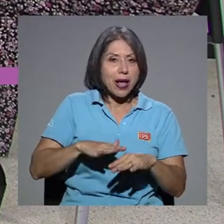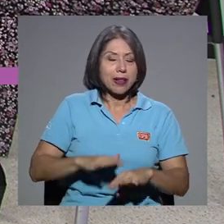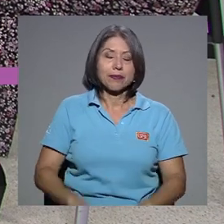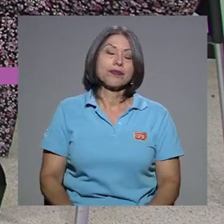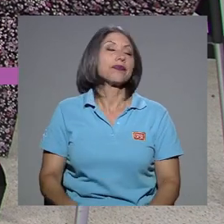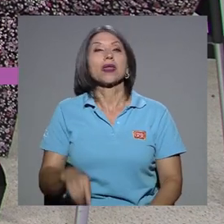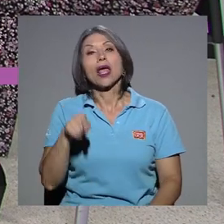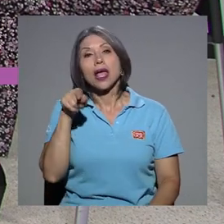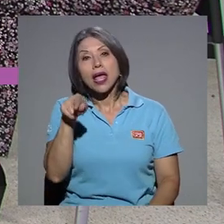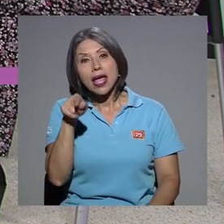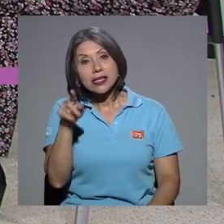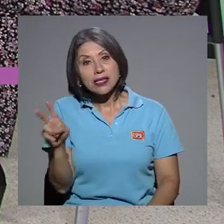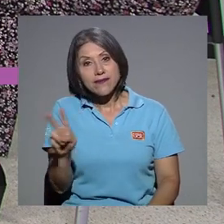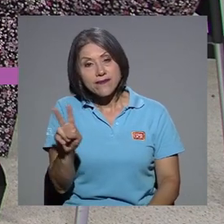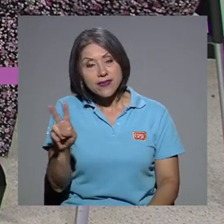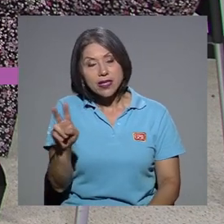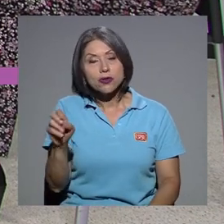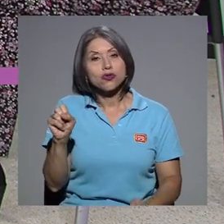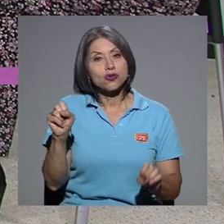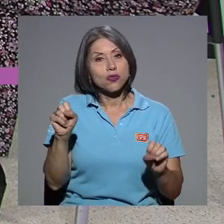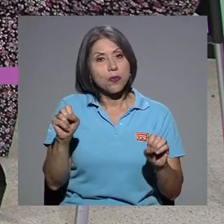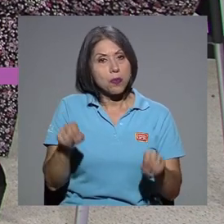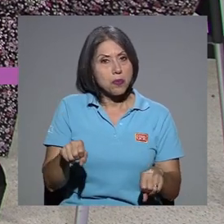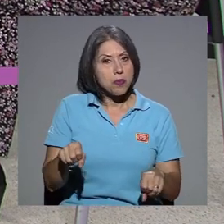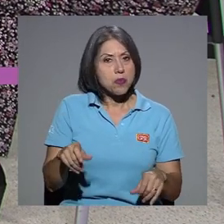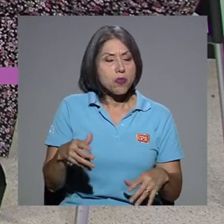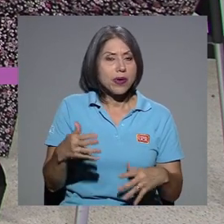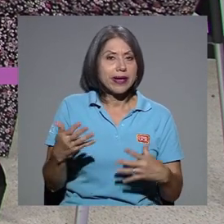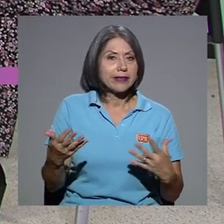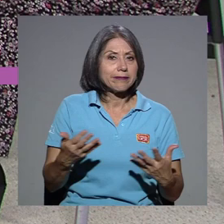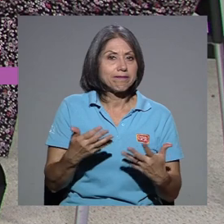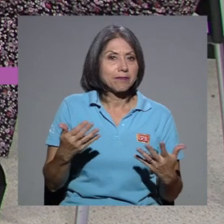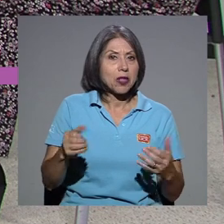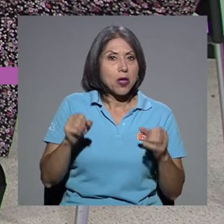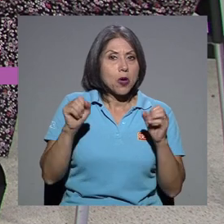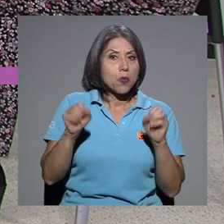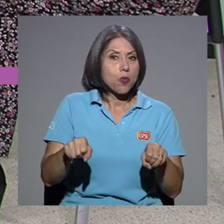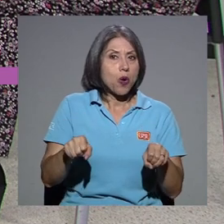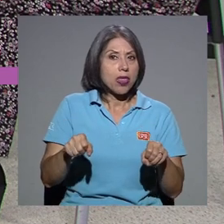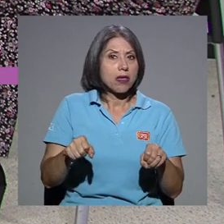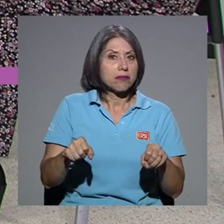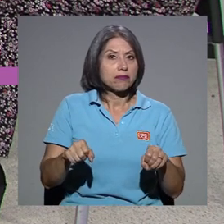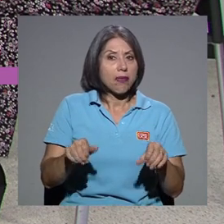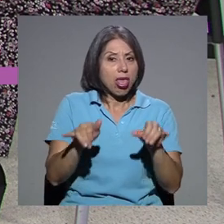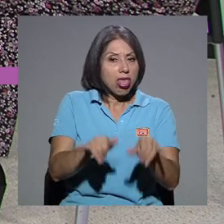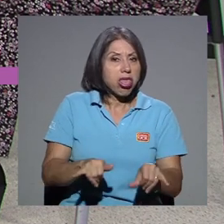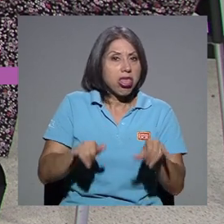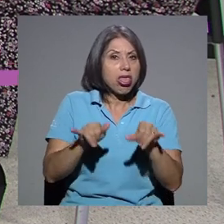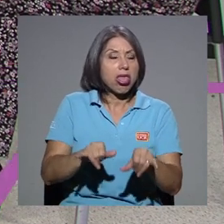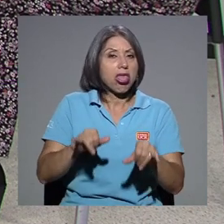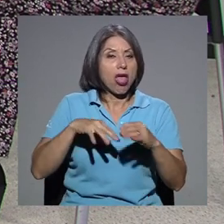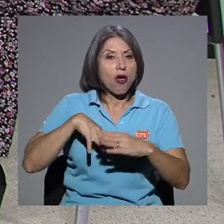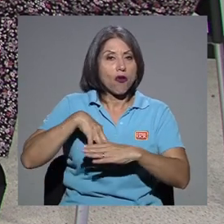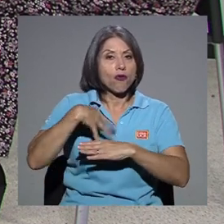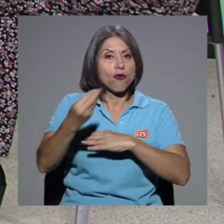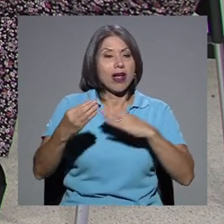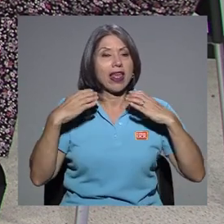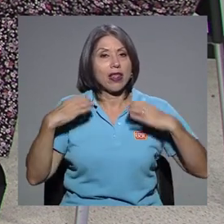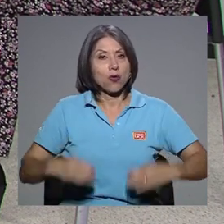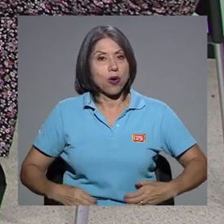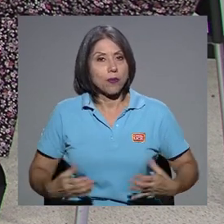por ejemplo, este virus, si puede o qué tanto tiempo vivir fuera del cuerpo? No sé.